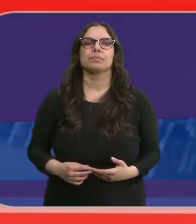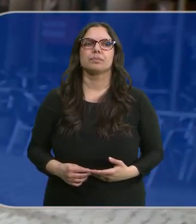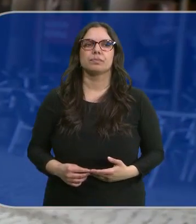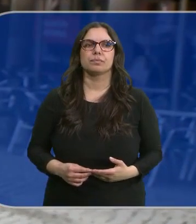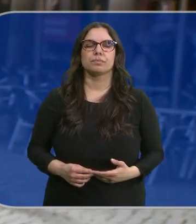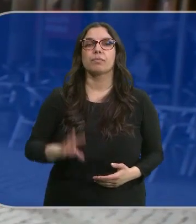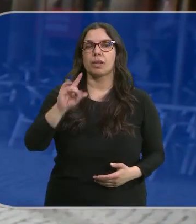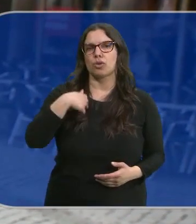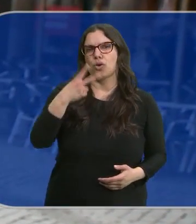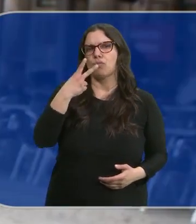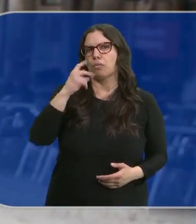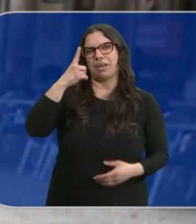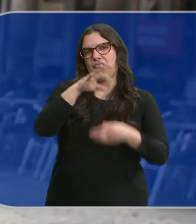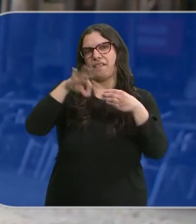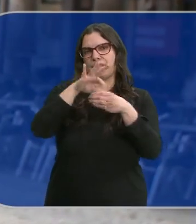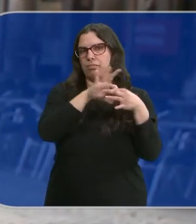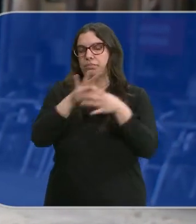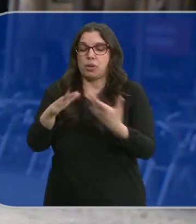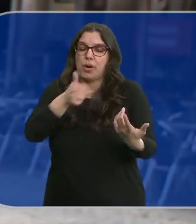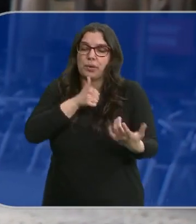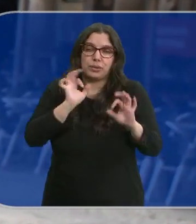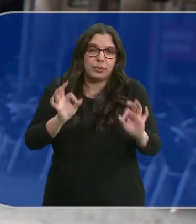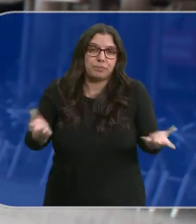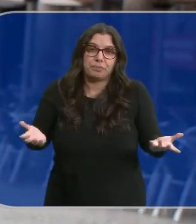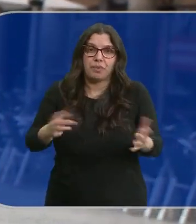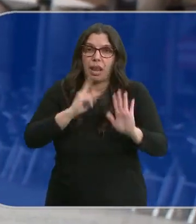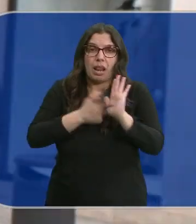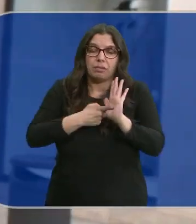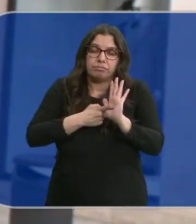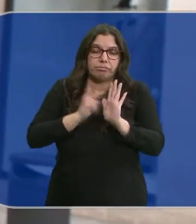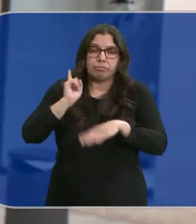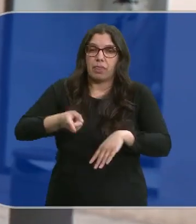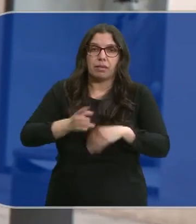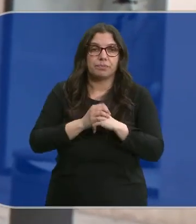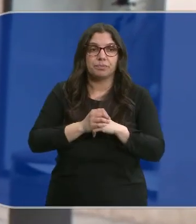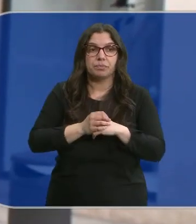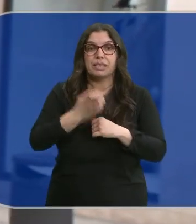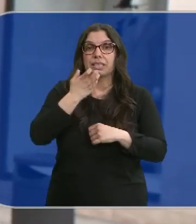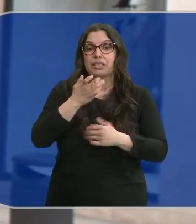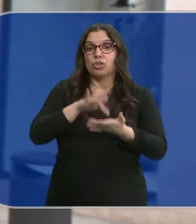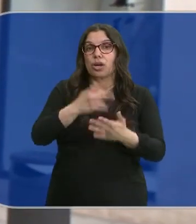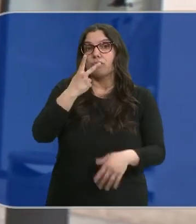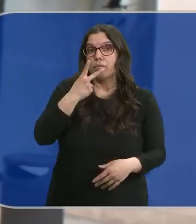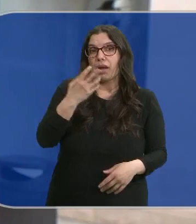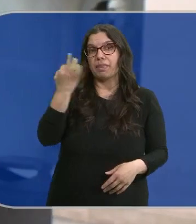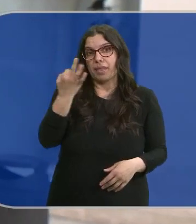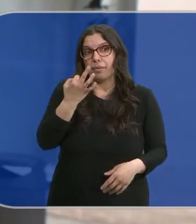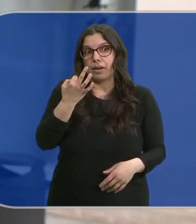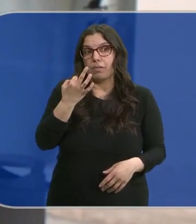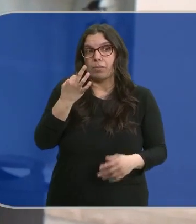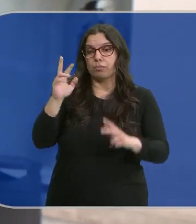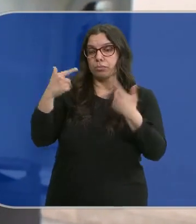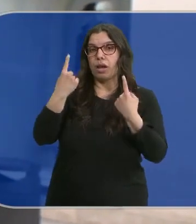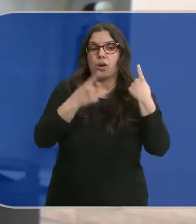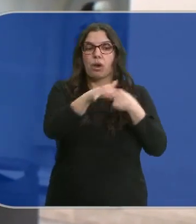Sí, yo fumo las cerradas, sobre todo con el café. Pero bueno, hay que aguantarse. La ley es la ley. Los que fumamos deberíamos de fumar. Que